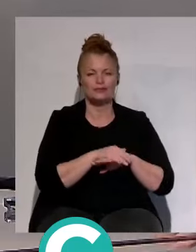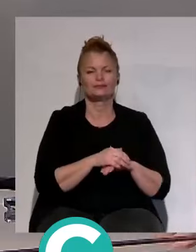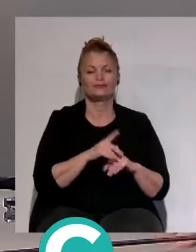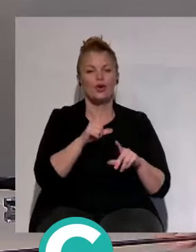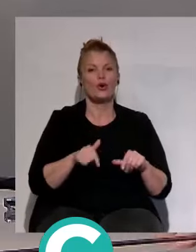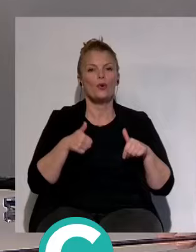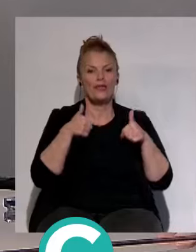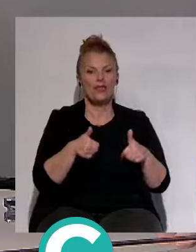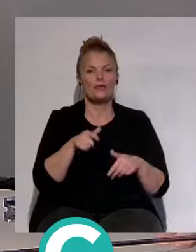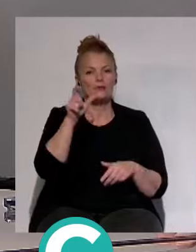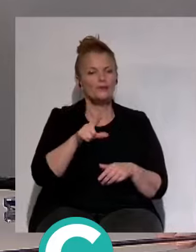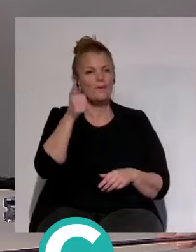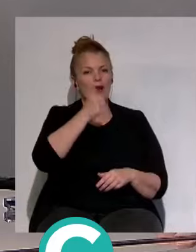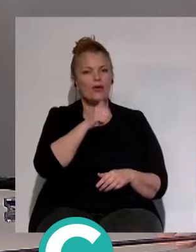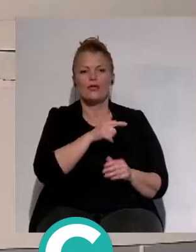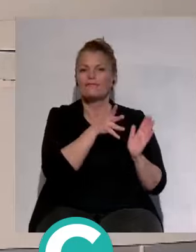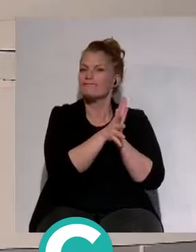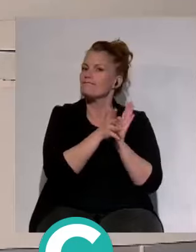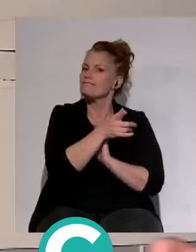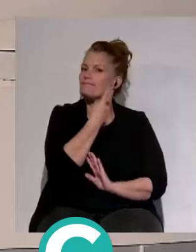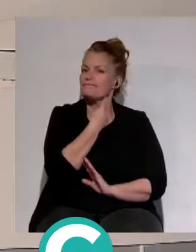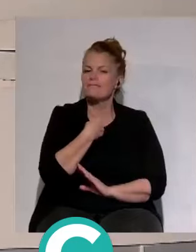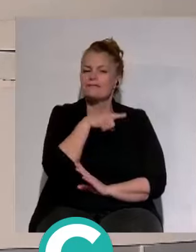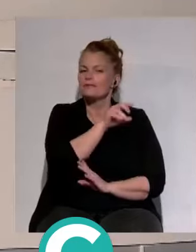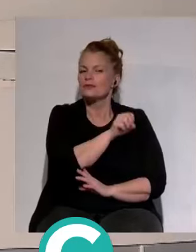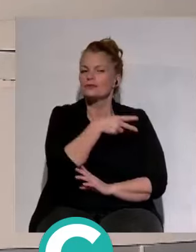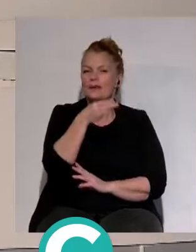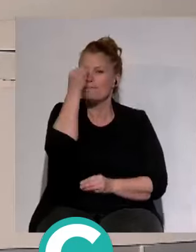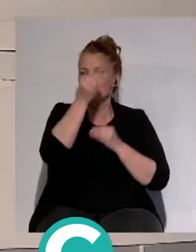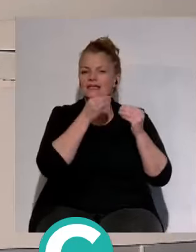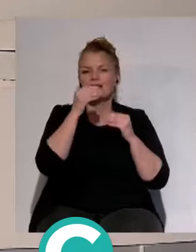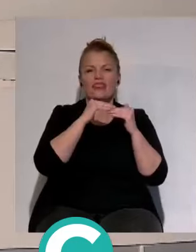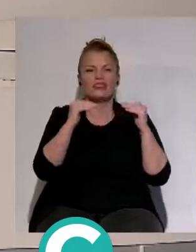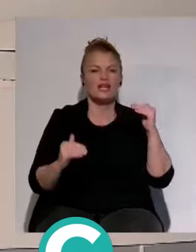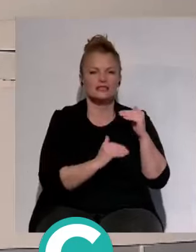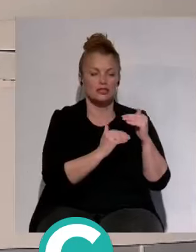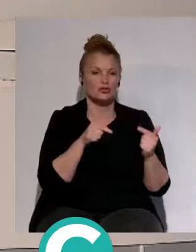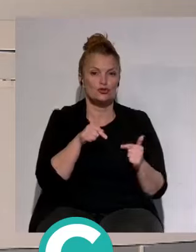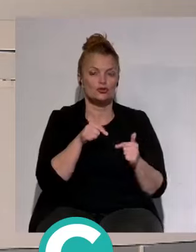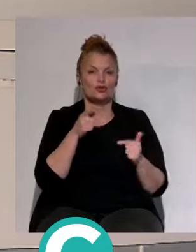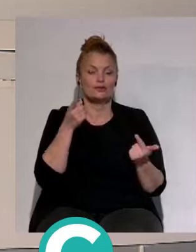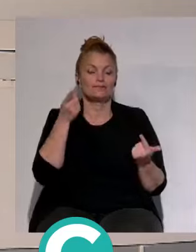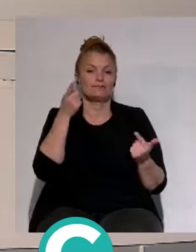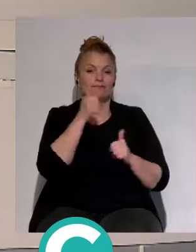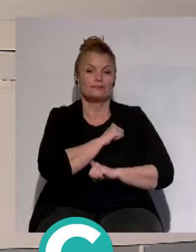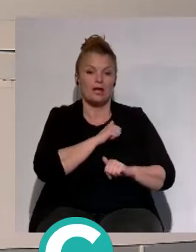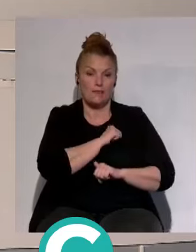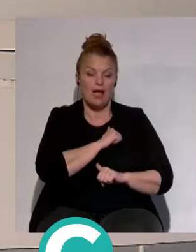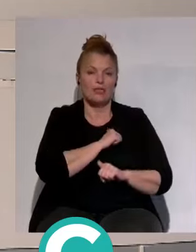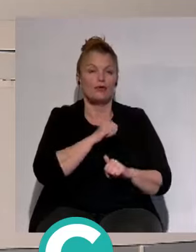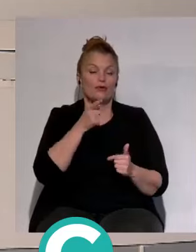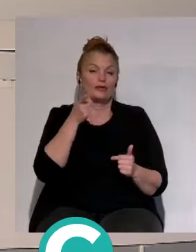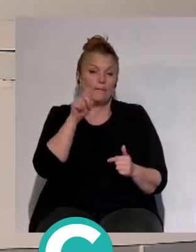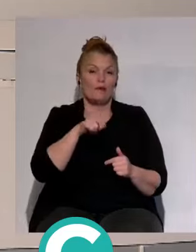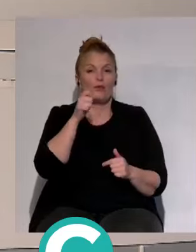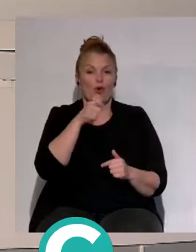Comenzamos por una valoración inicial de lo que ha significado este descenso que, como decíamos, no por más esperado es menos doloroso. Exactamente,